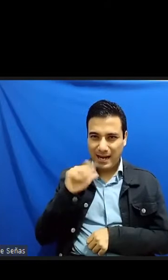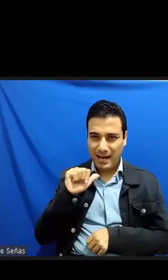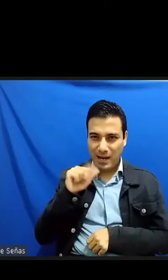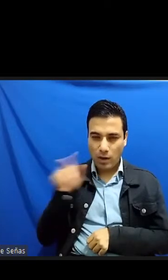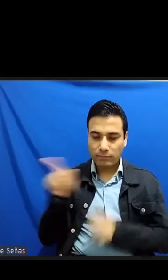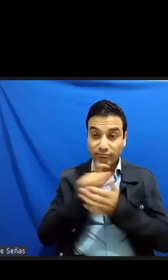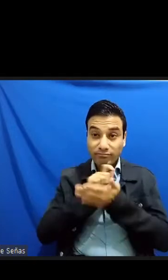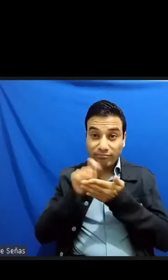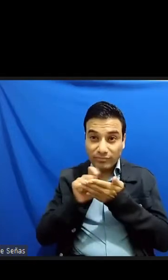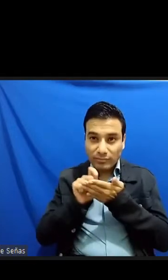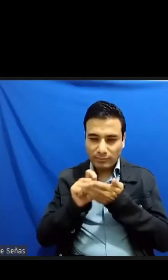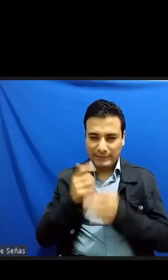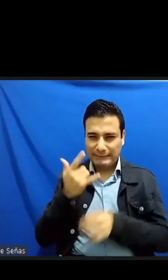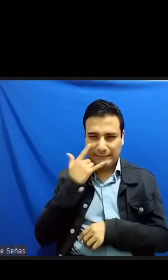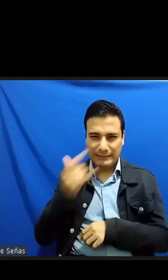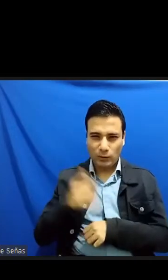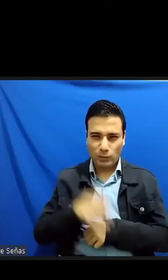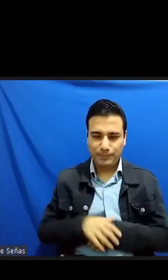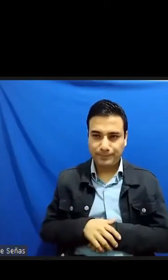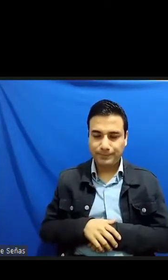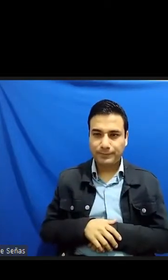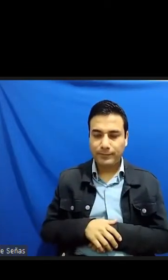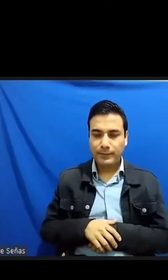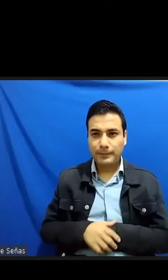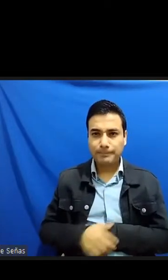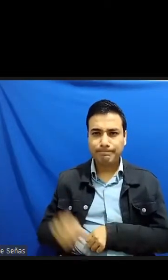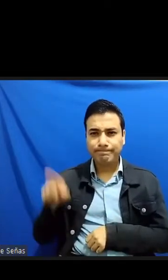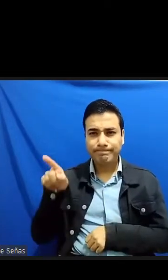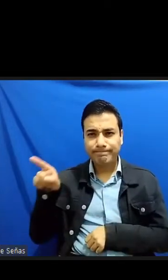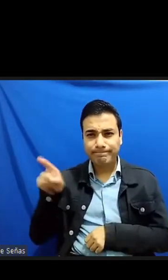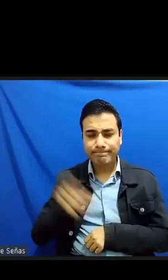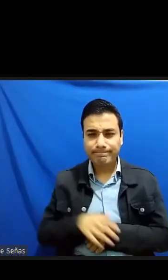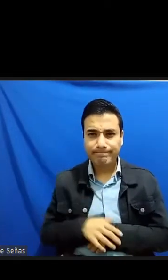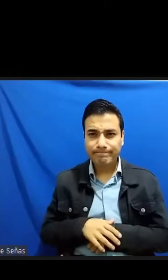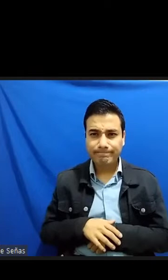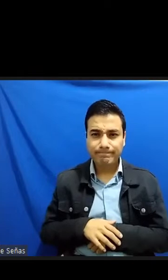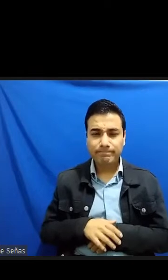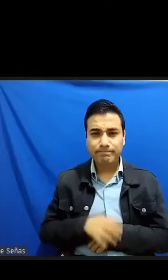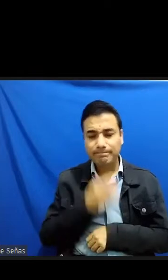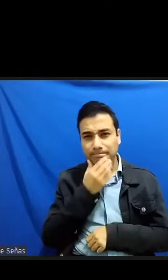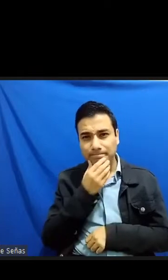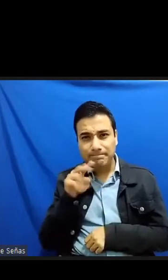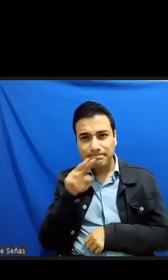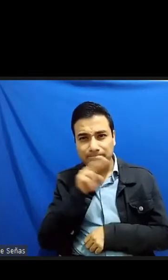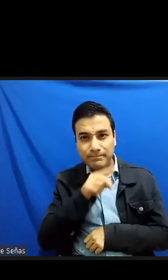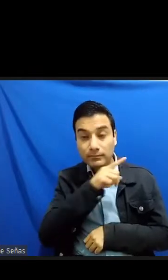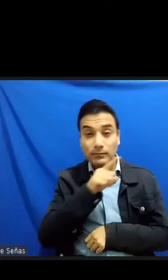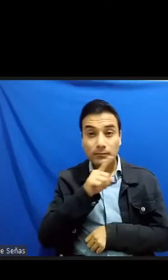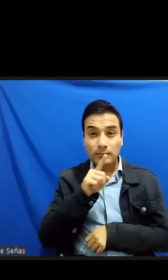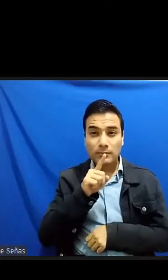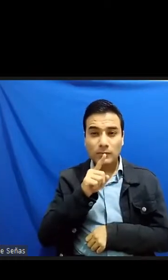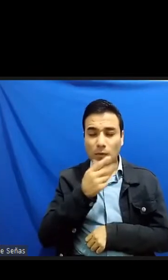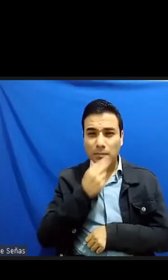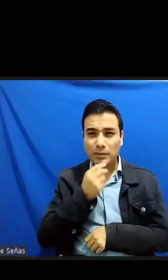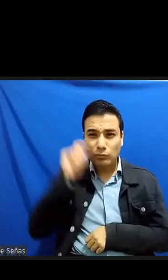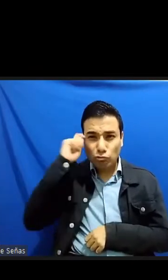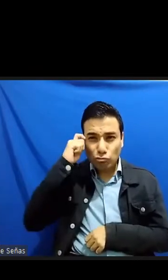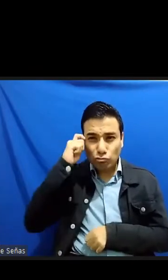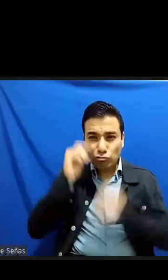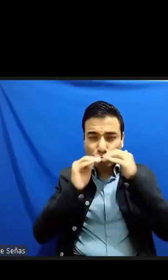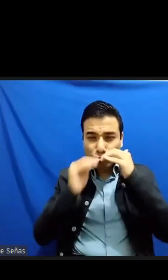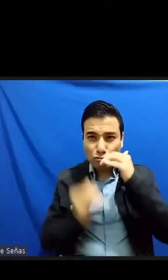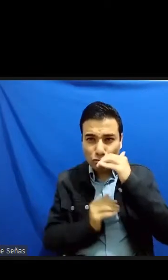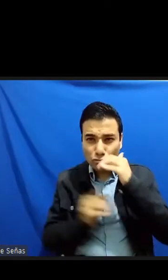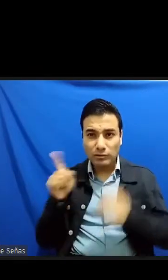del lacayo más insignificante con el que contaba su familia parece ser que el propio entorno de